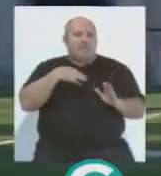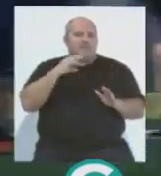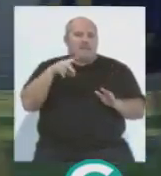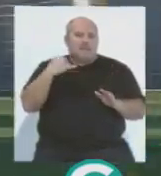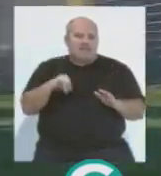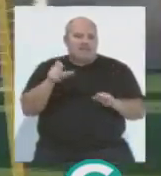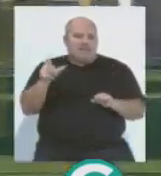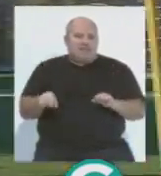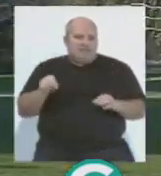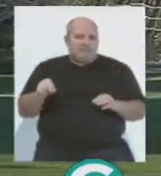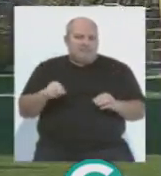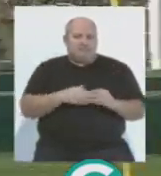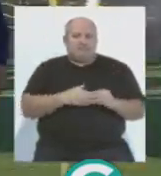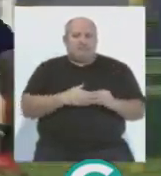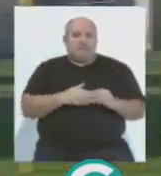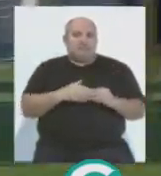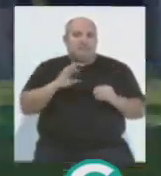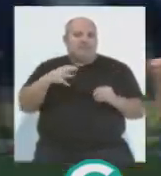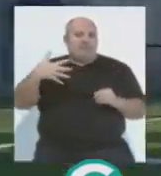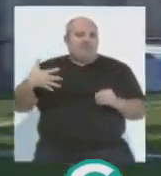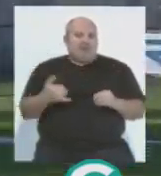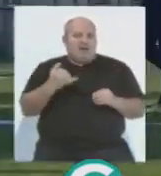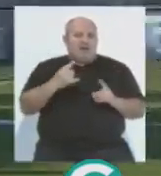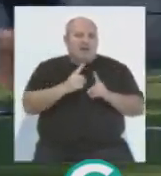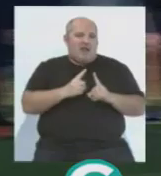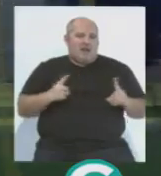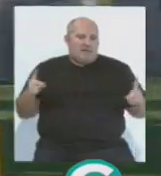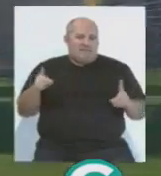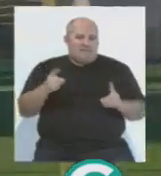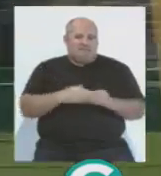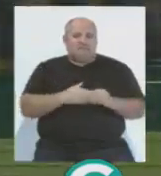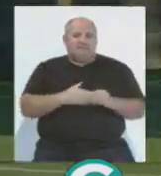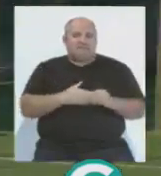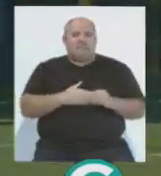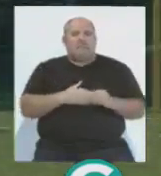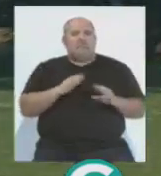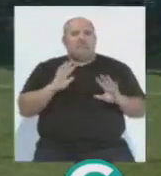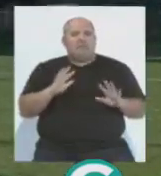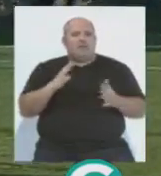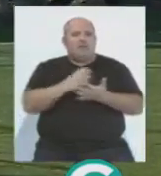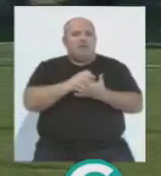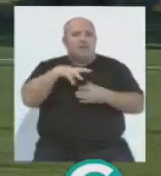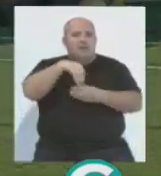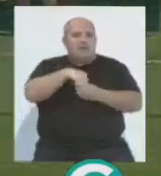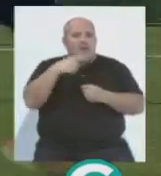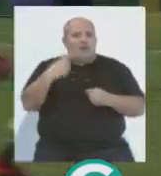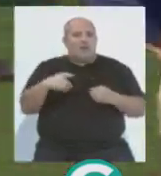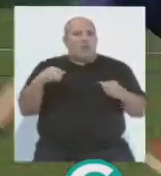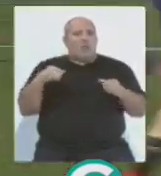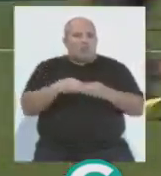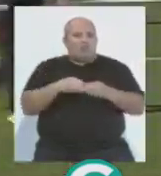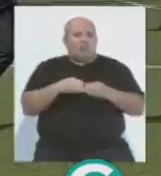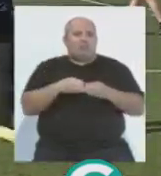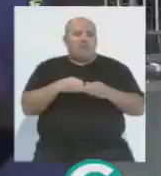Sánchez, que está con esa baja de larga duración. Pero todos los integrantes de la plantilla junto